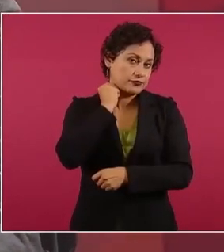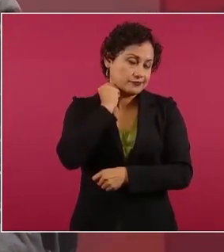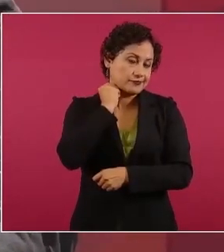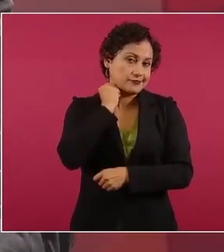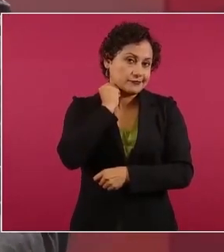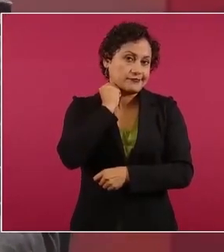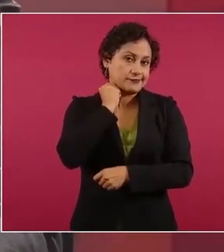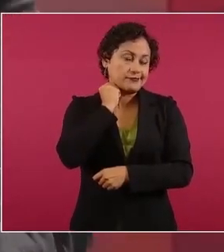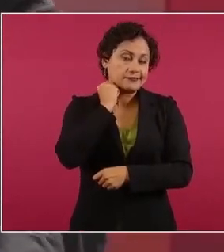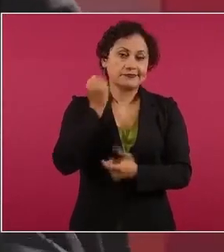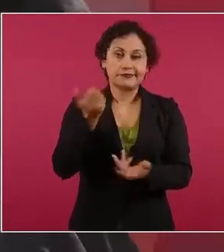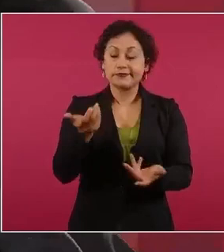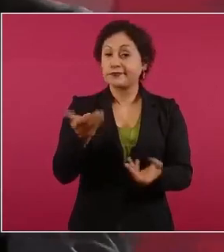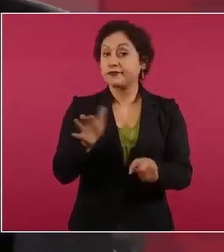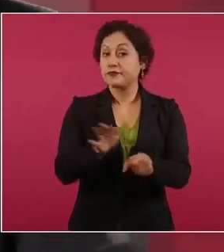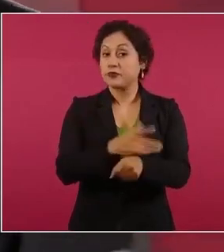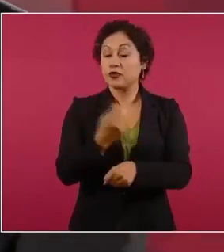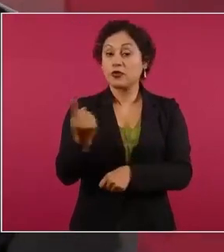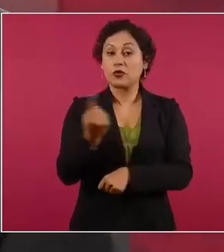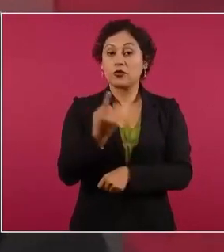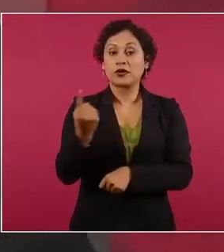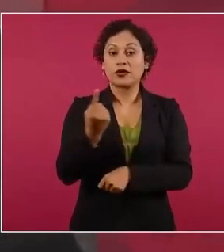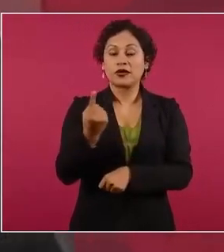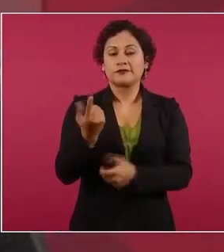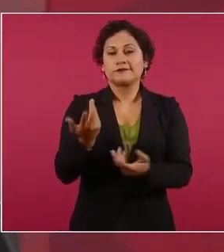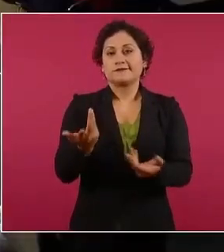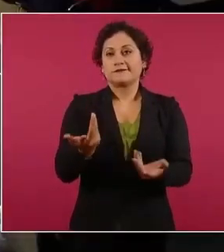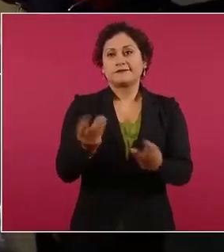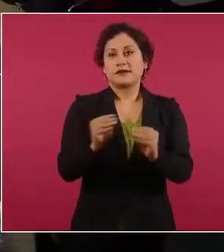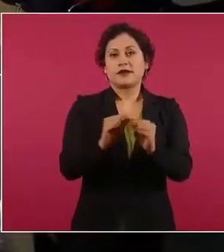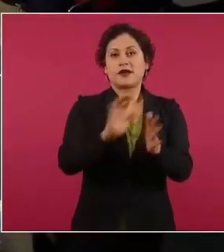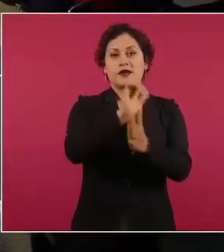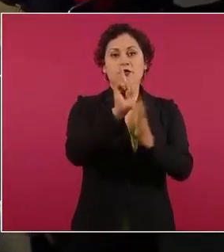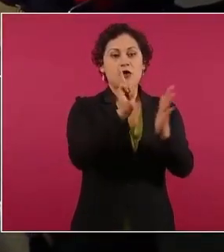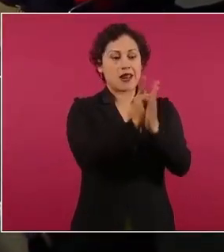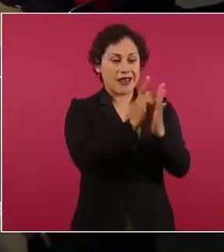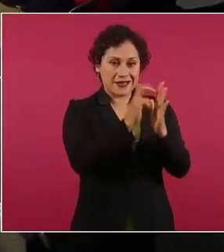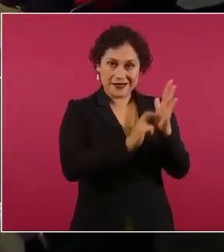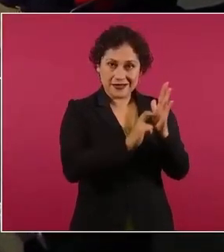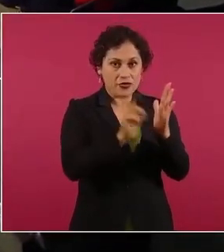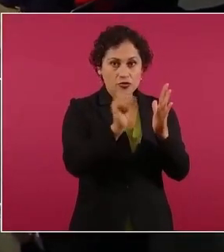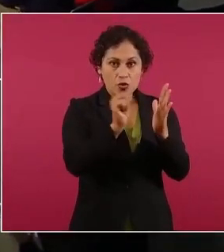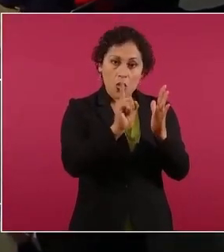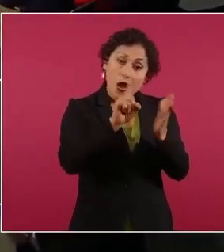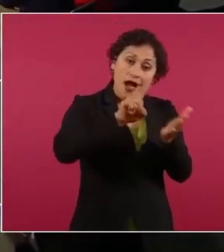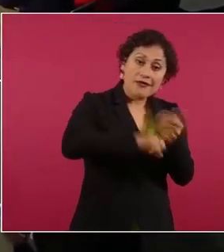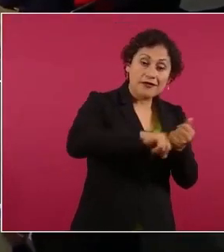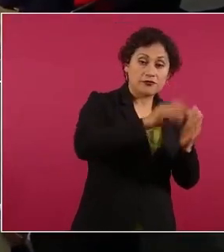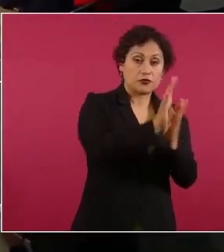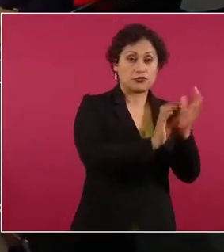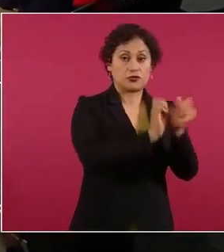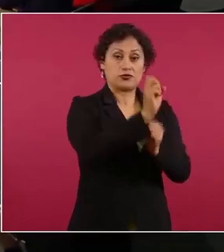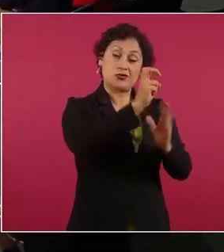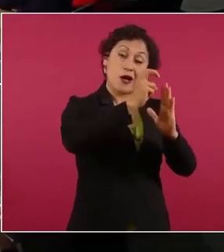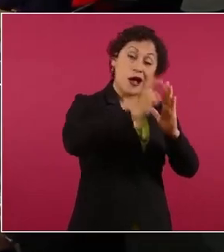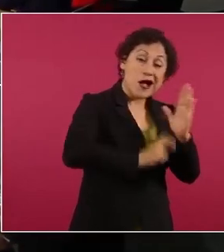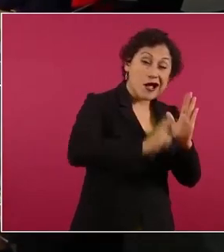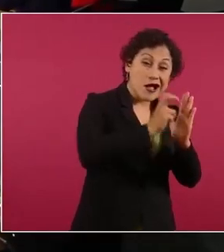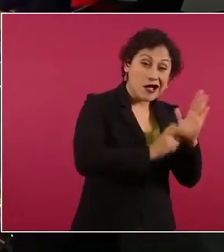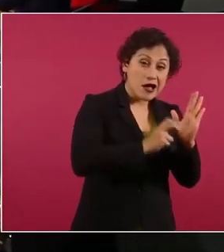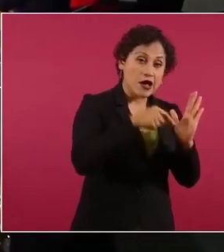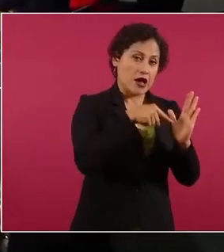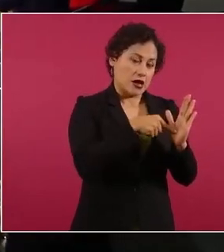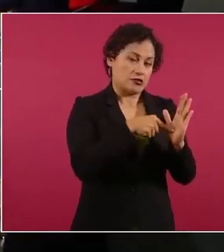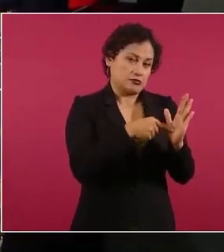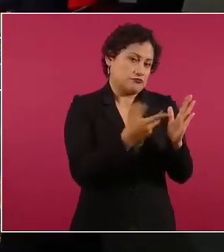porque no es una reforma a una ley es una reforma constitucional y requiere de las dos